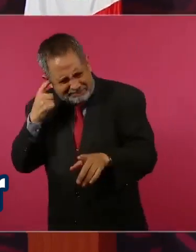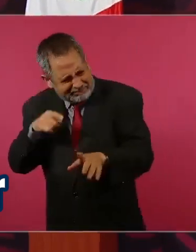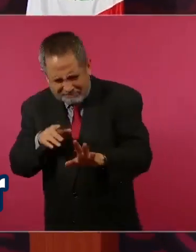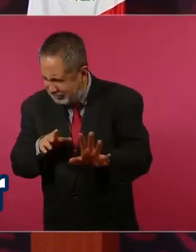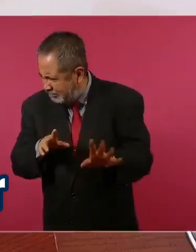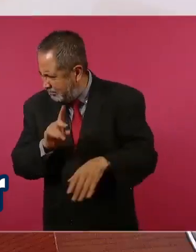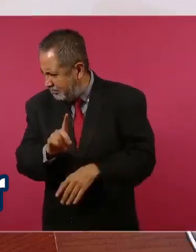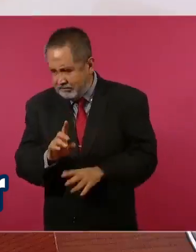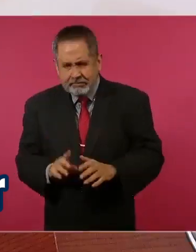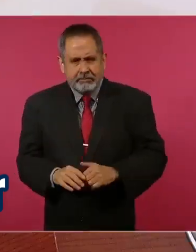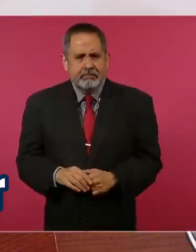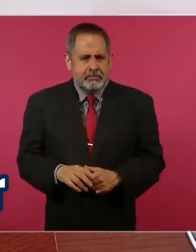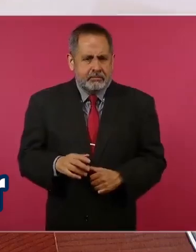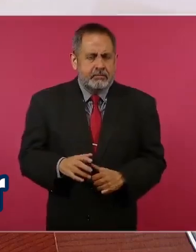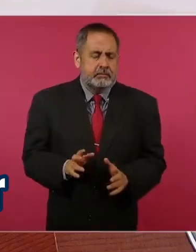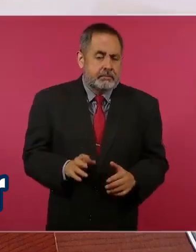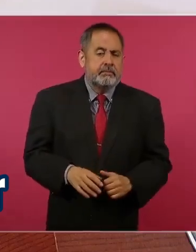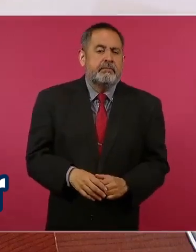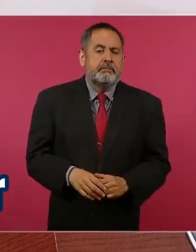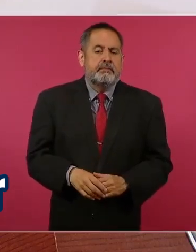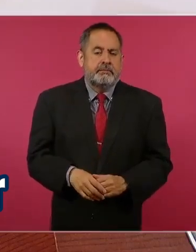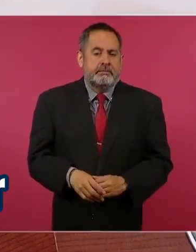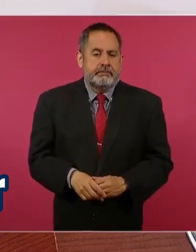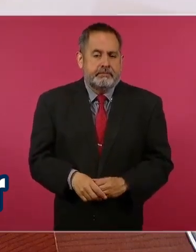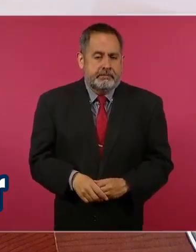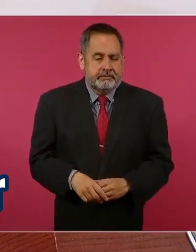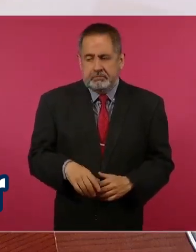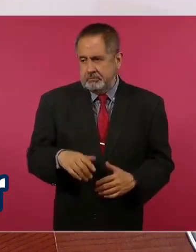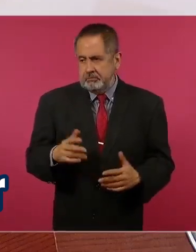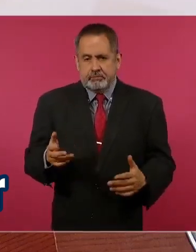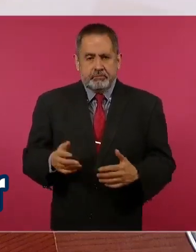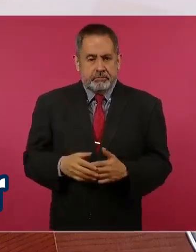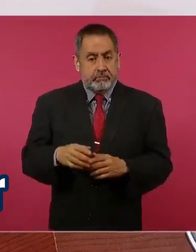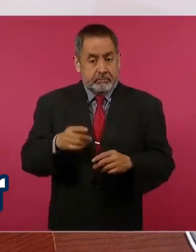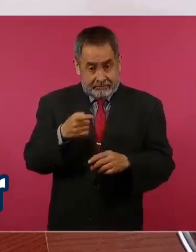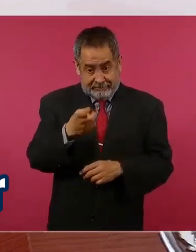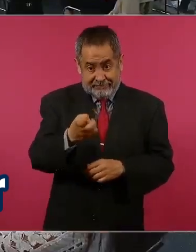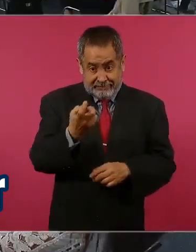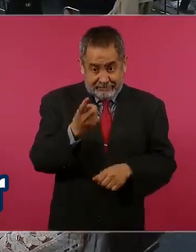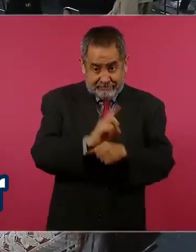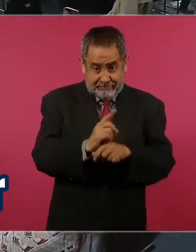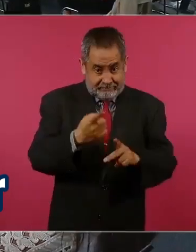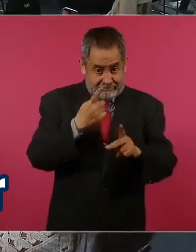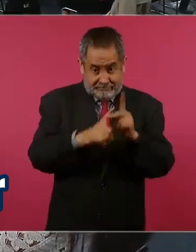si no estoy equivocado. Entonces, a partir de ahí,